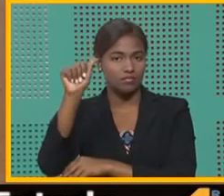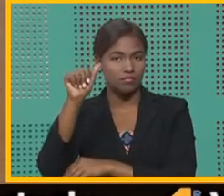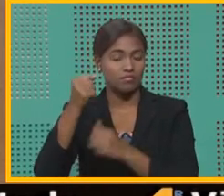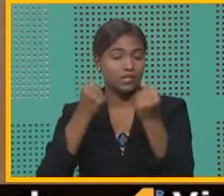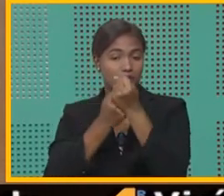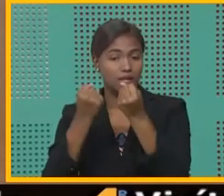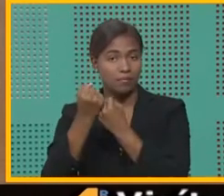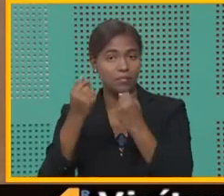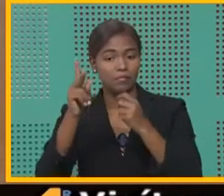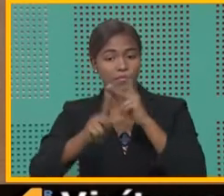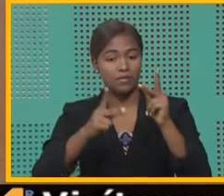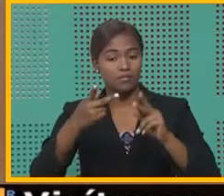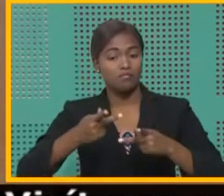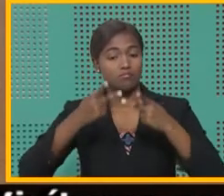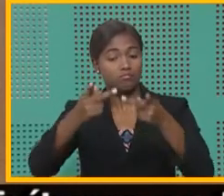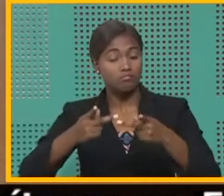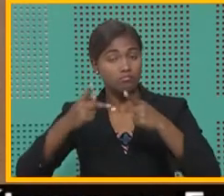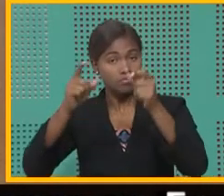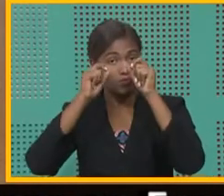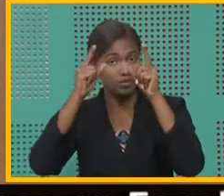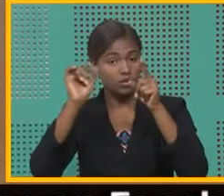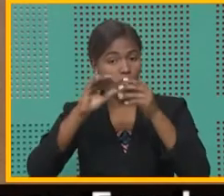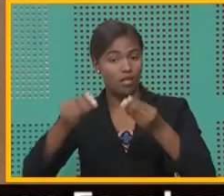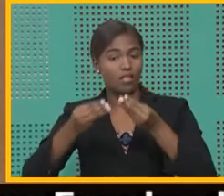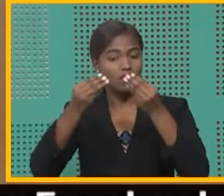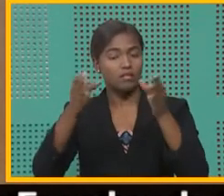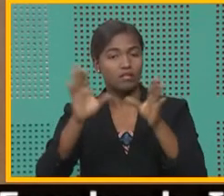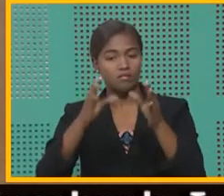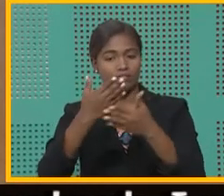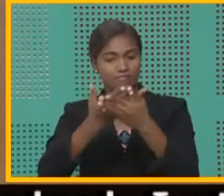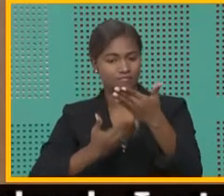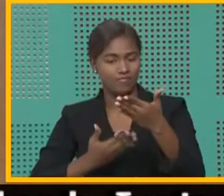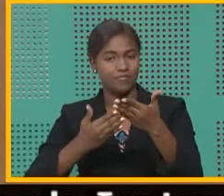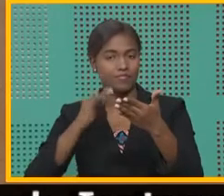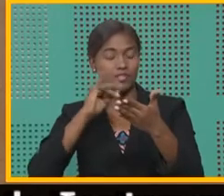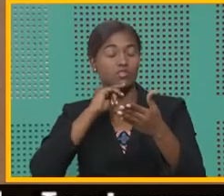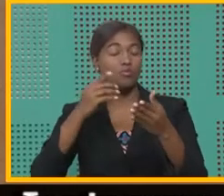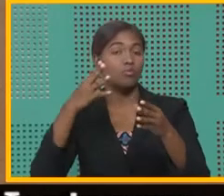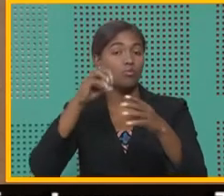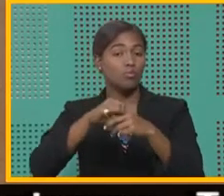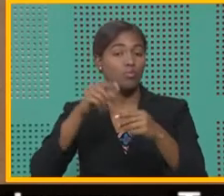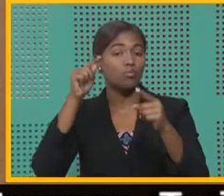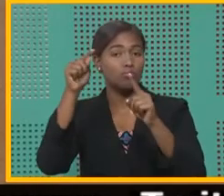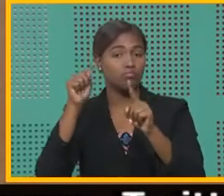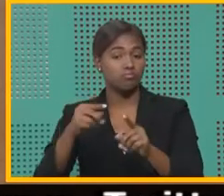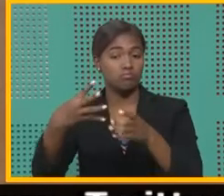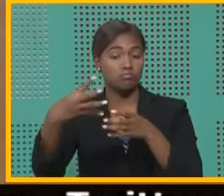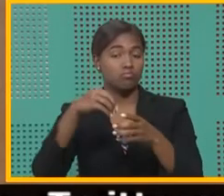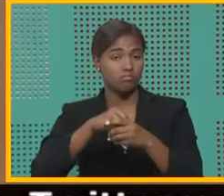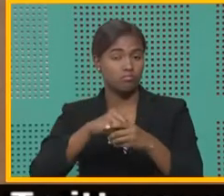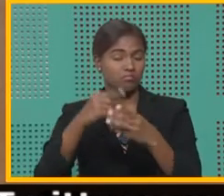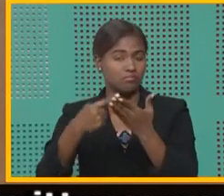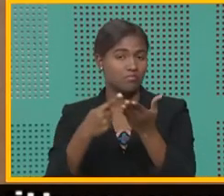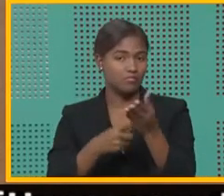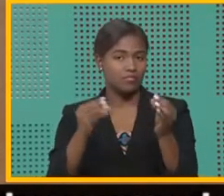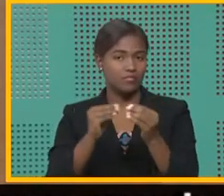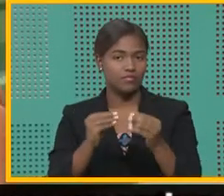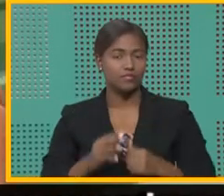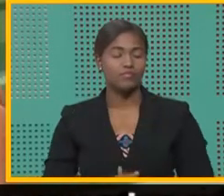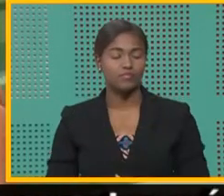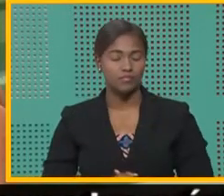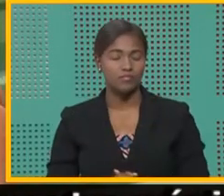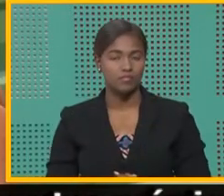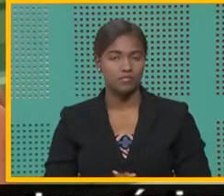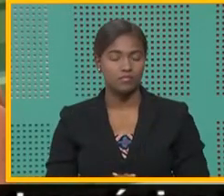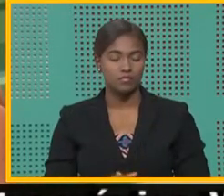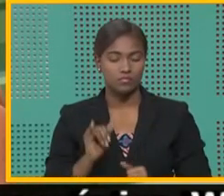productores a través de las visitas sorpresa y la entrega de títulos de propiedad son parte de estas políticas. Contamos más. Esta sorpresa